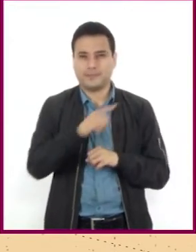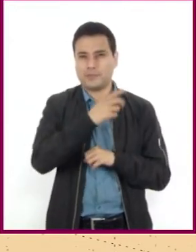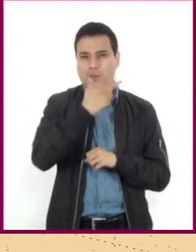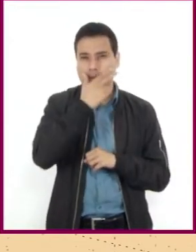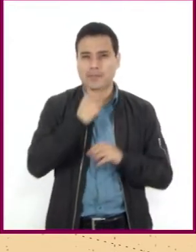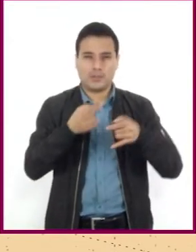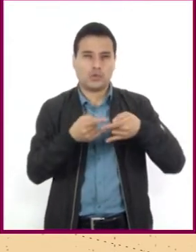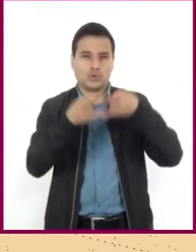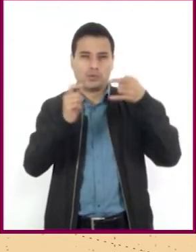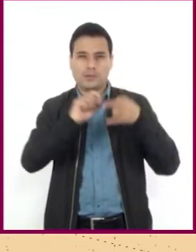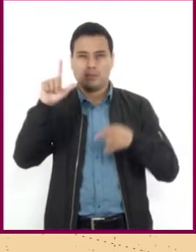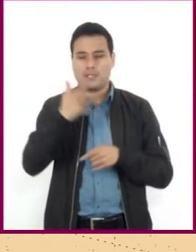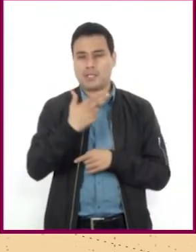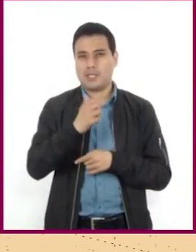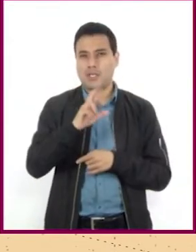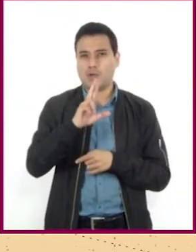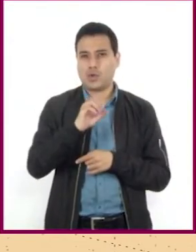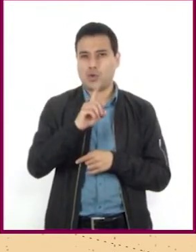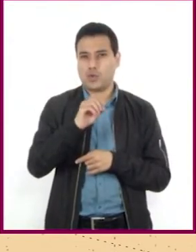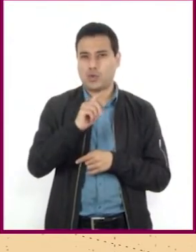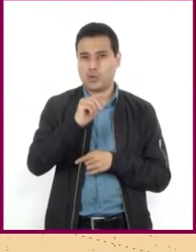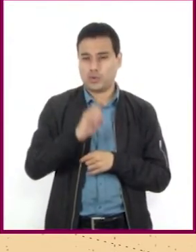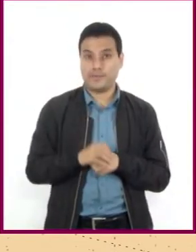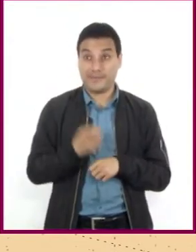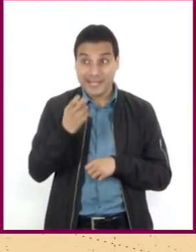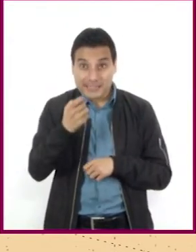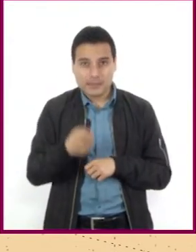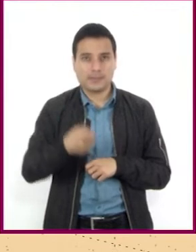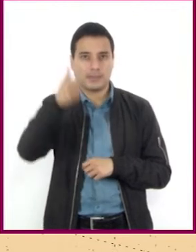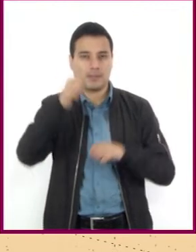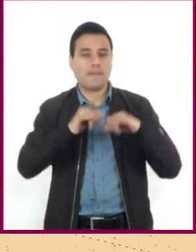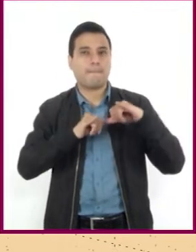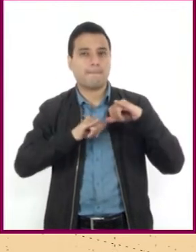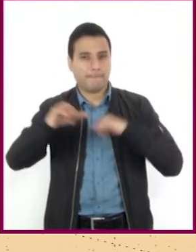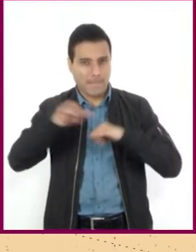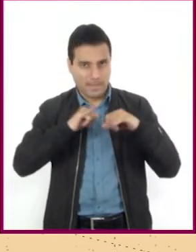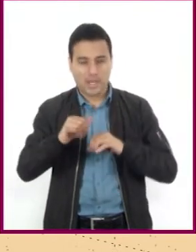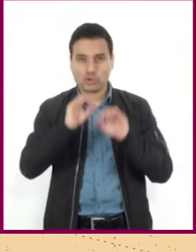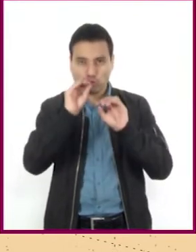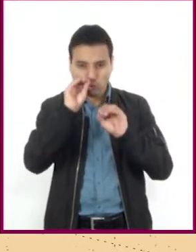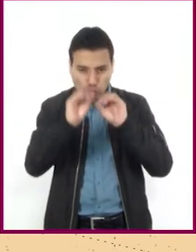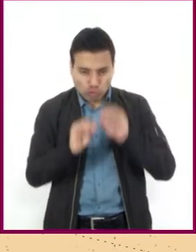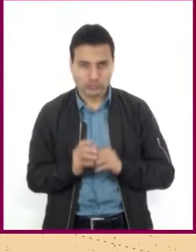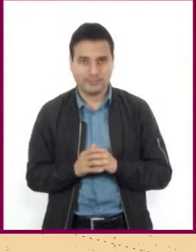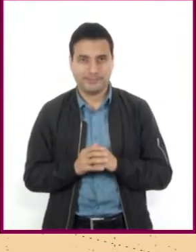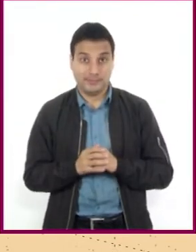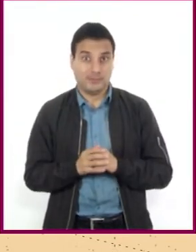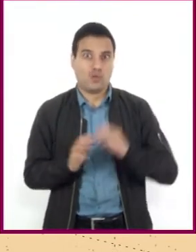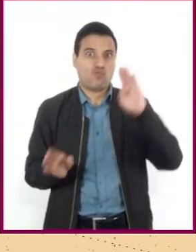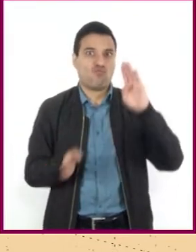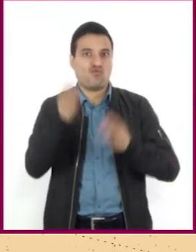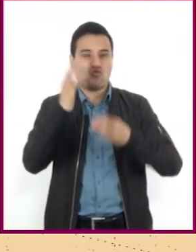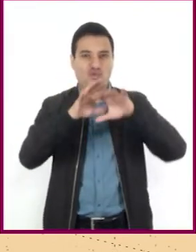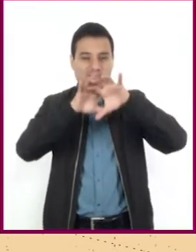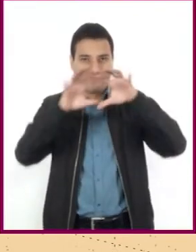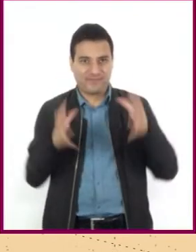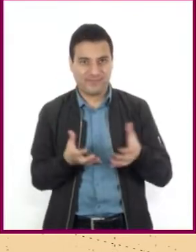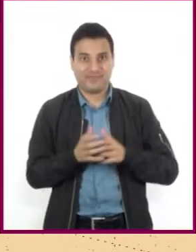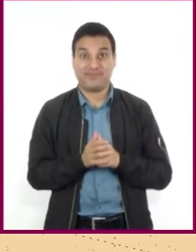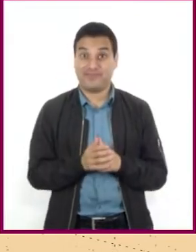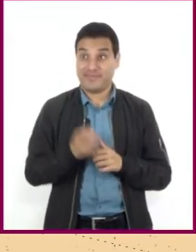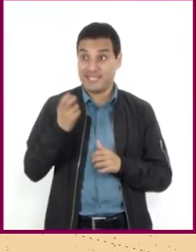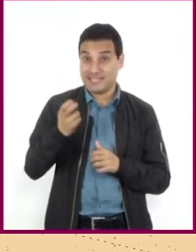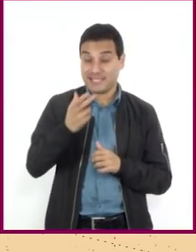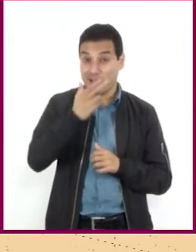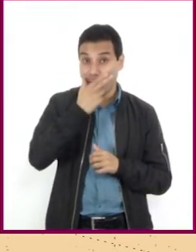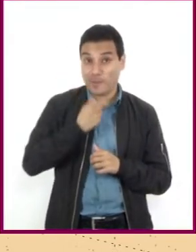original de Anaximandro es considerado el primer mapa realizado a escala de nuestro mundo. Es por ello que Anaximandro sería